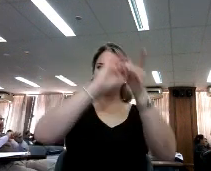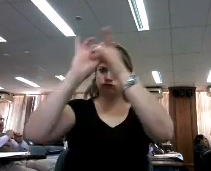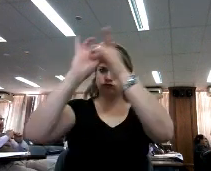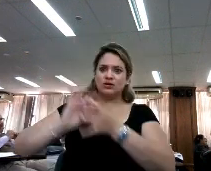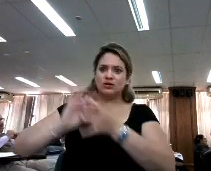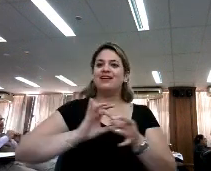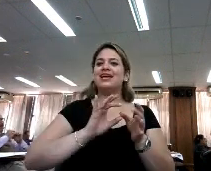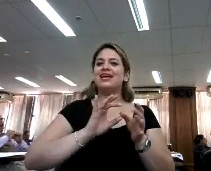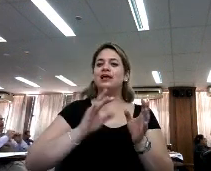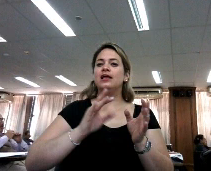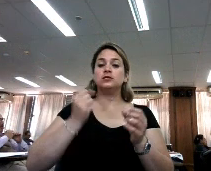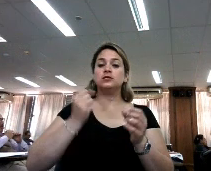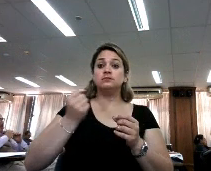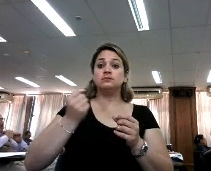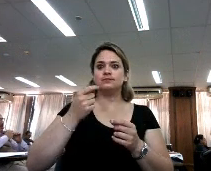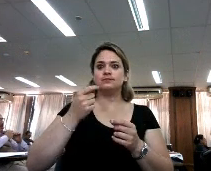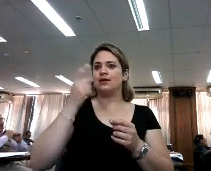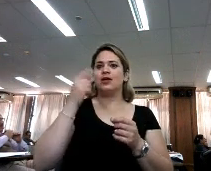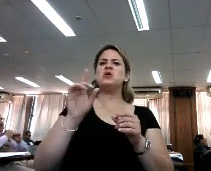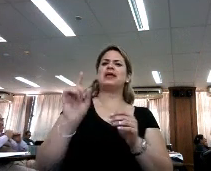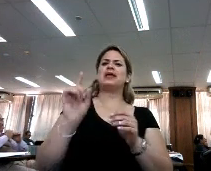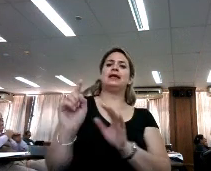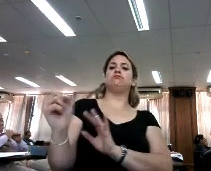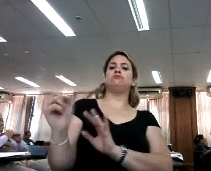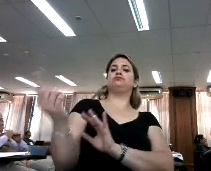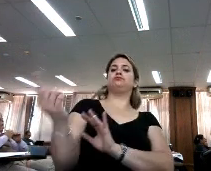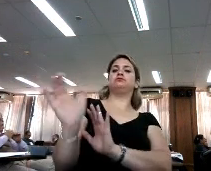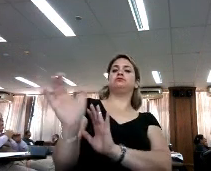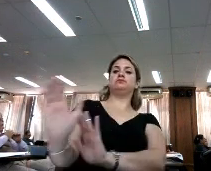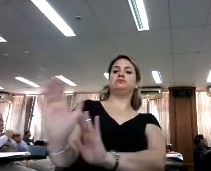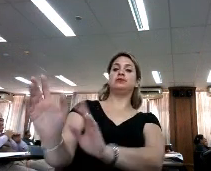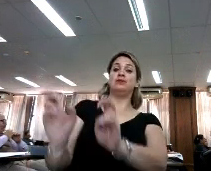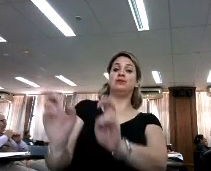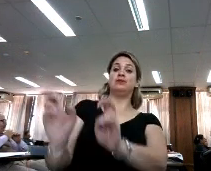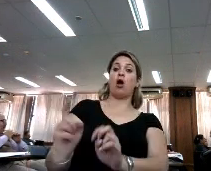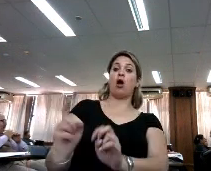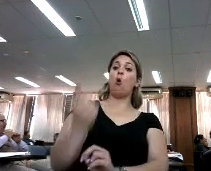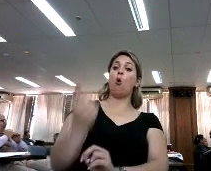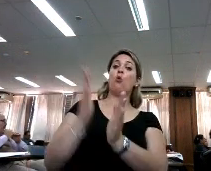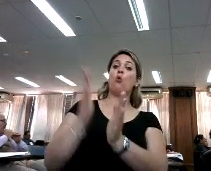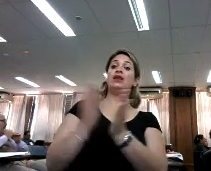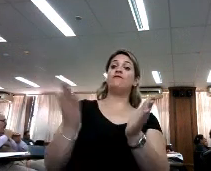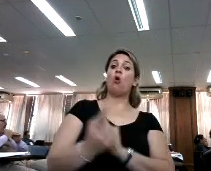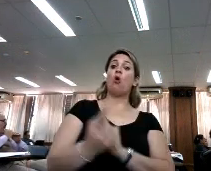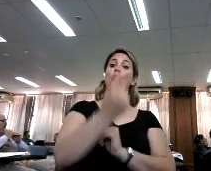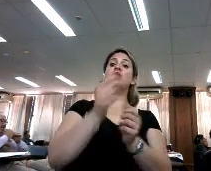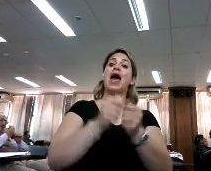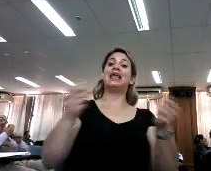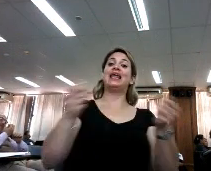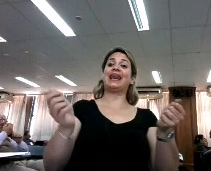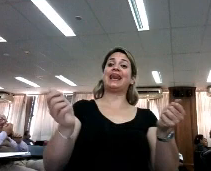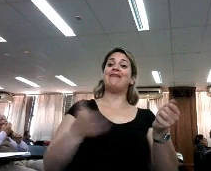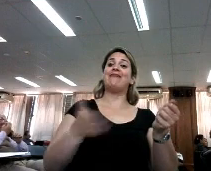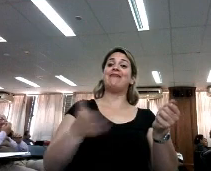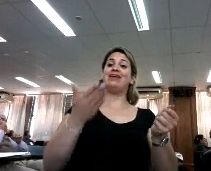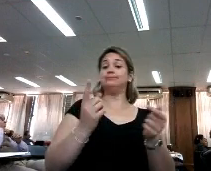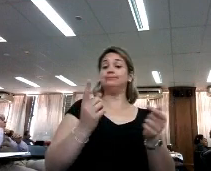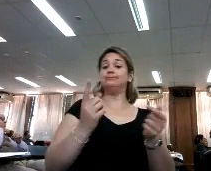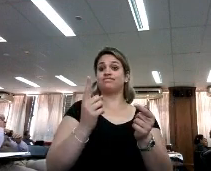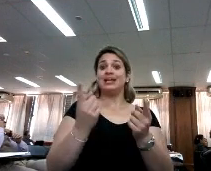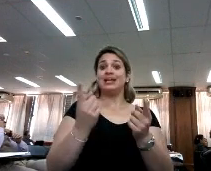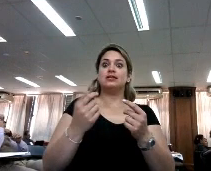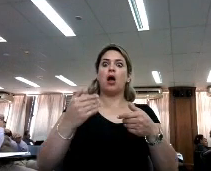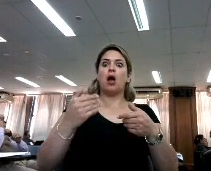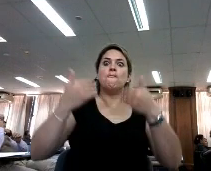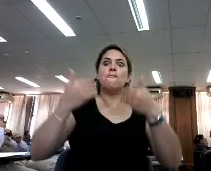intrincada. Entonces, no es que es aislado el hecho de utilizar un libro con una revista. Es algo que se tiene que empezar a utilizar